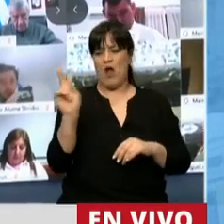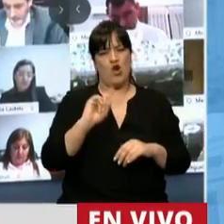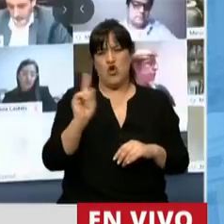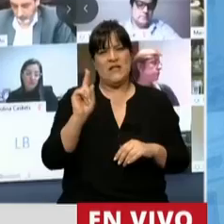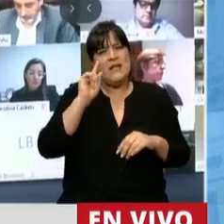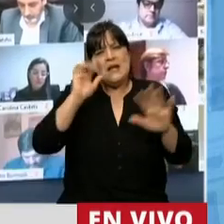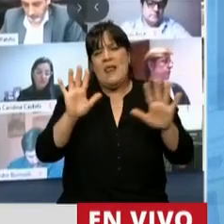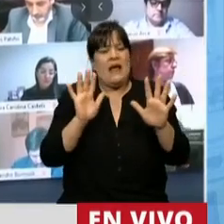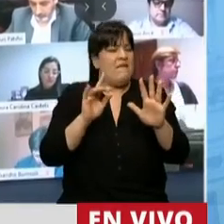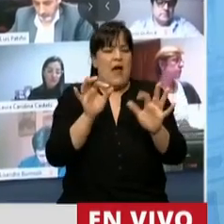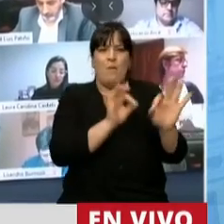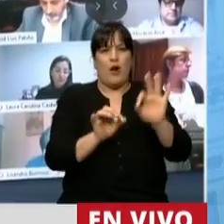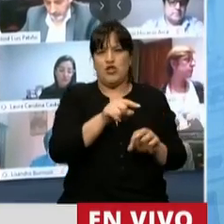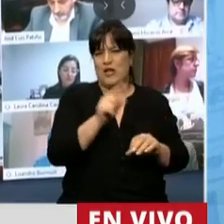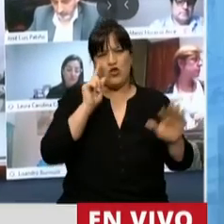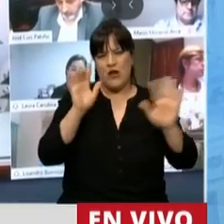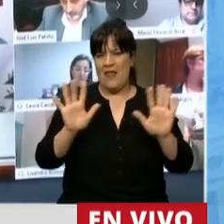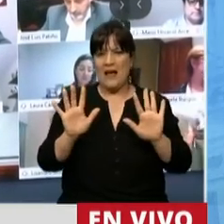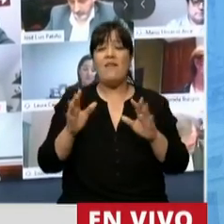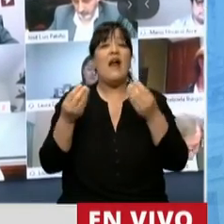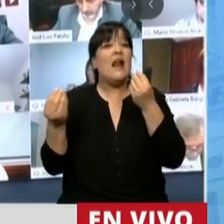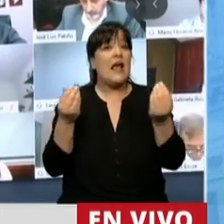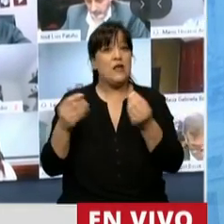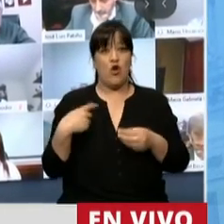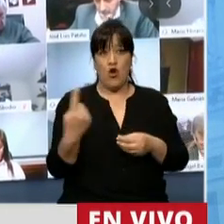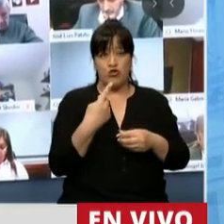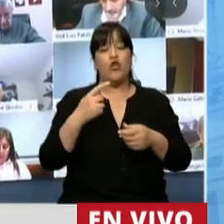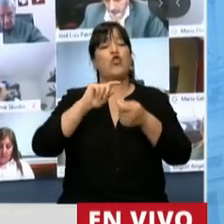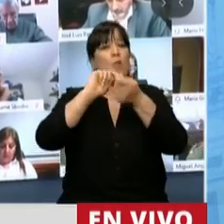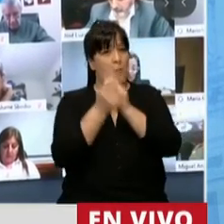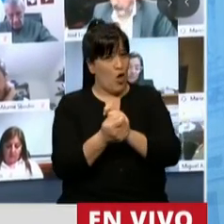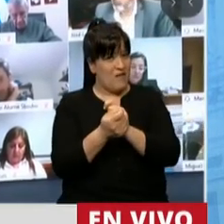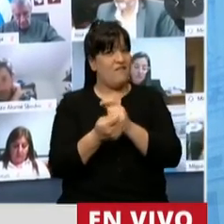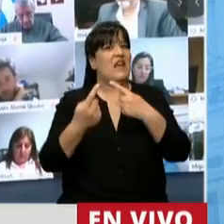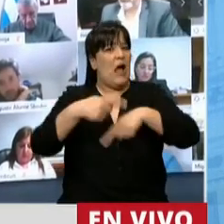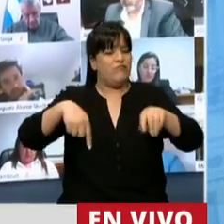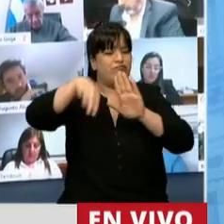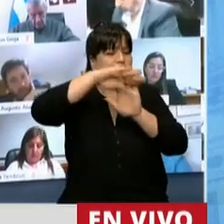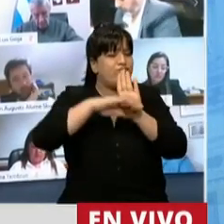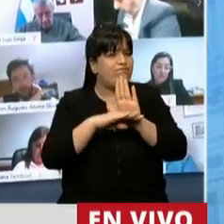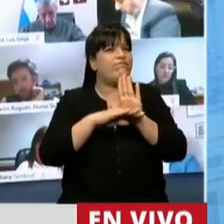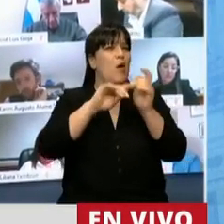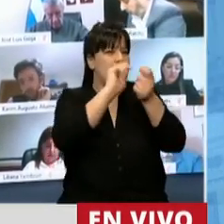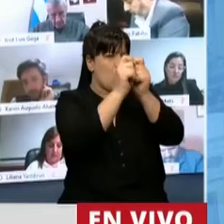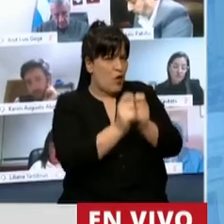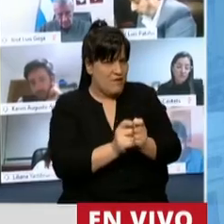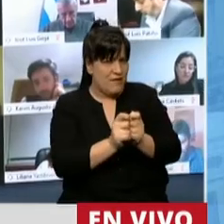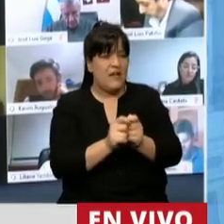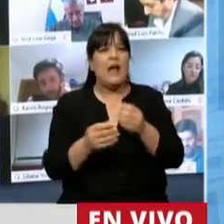espíritu de lo que estamos tratando, lo que se ha hecho es modificar los parámetros de manera que